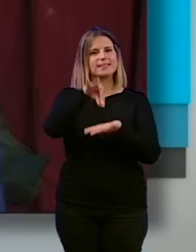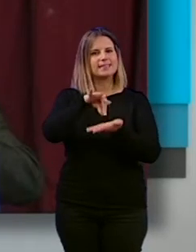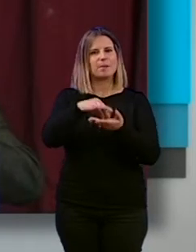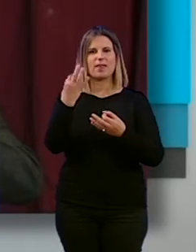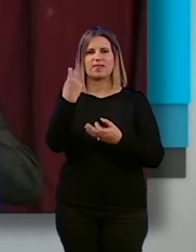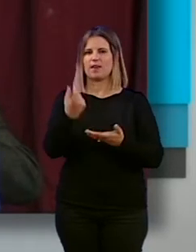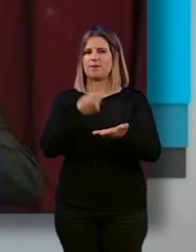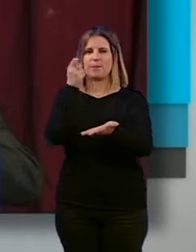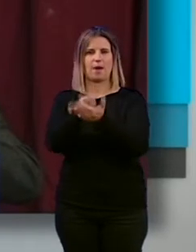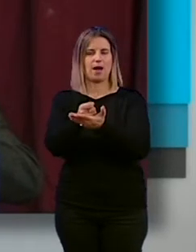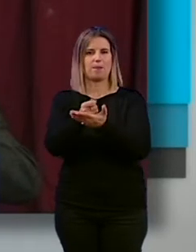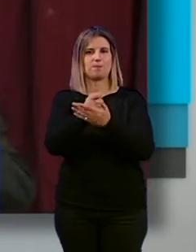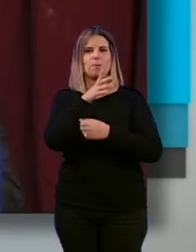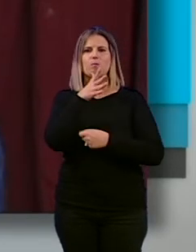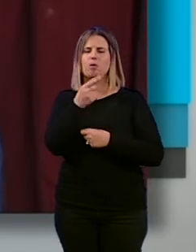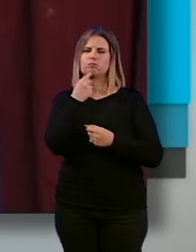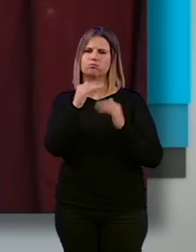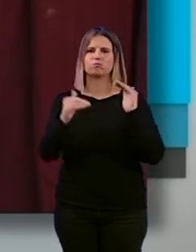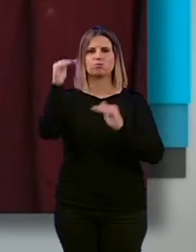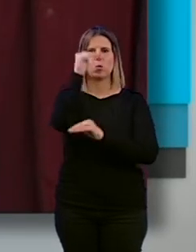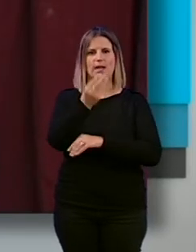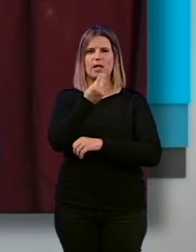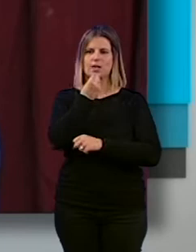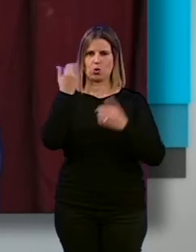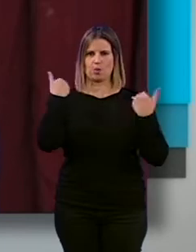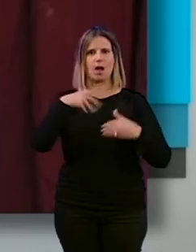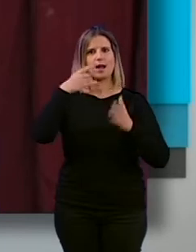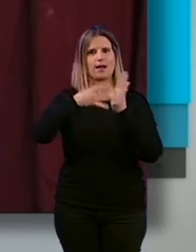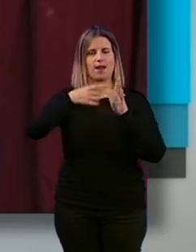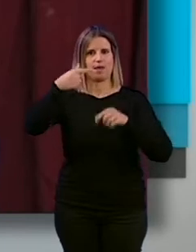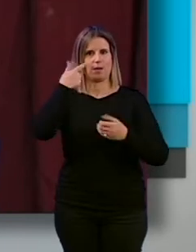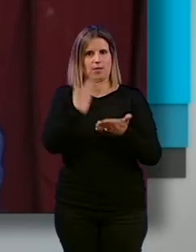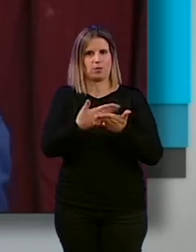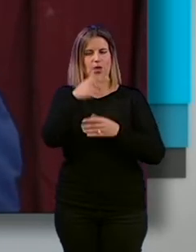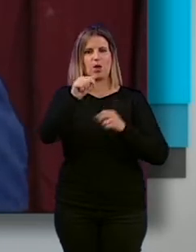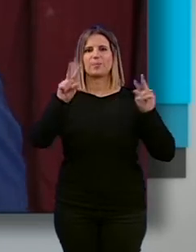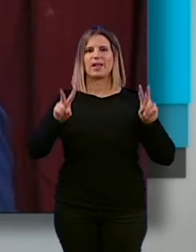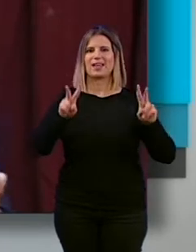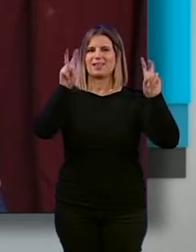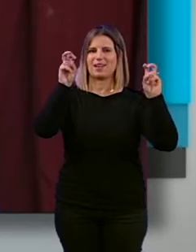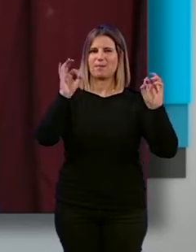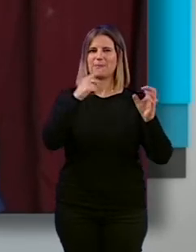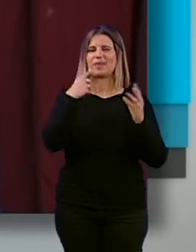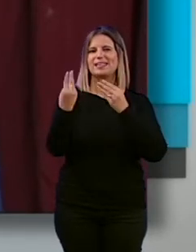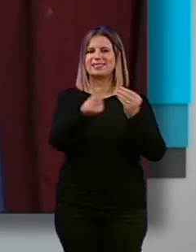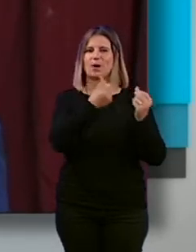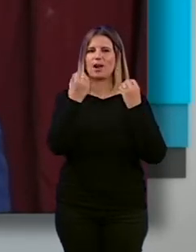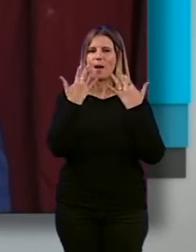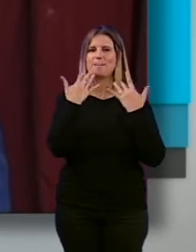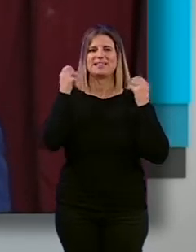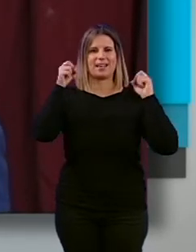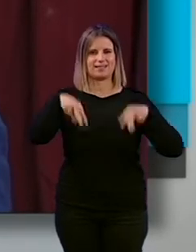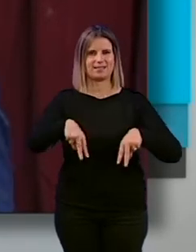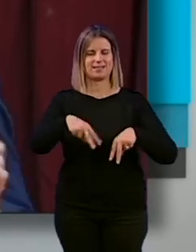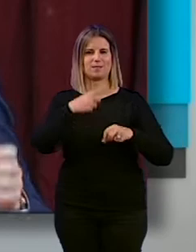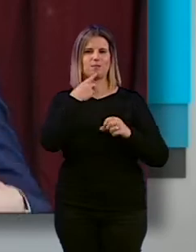hay que pagarlas, porque son alta gastronomía como se ha demostrado hoy. Cuando hablamos de ese enlogan de saborear sin prisa, como quería